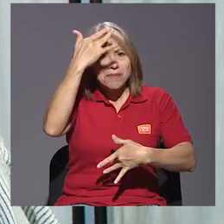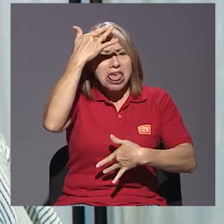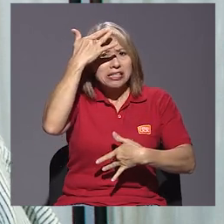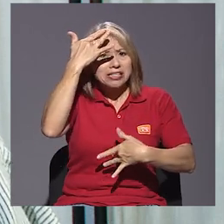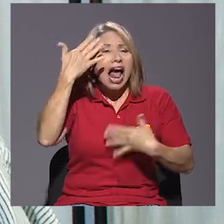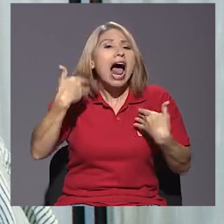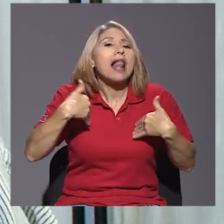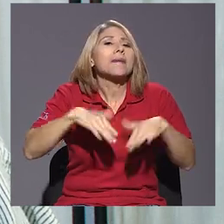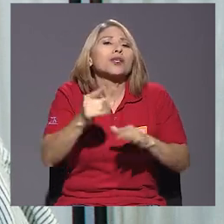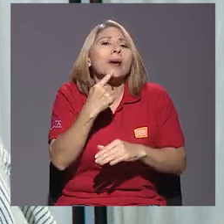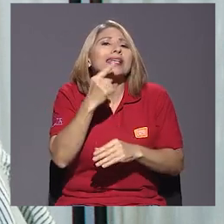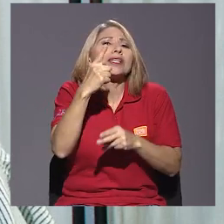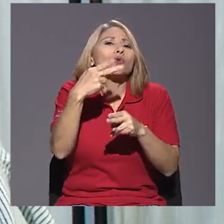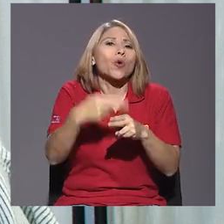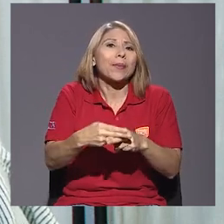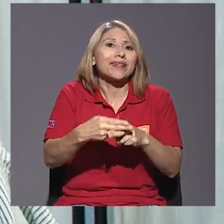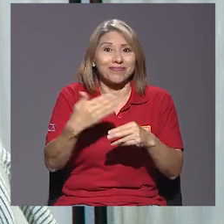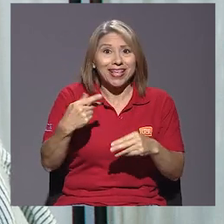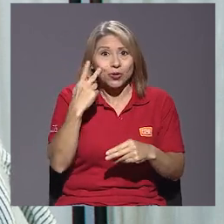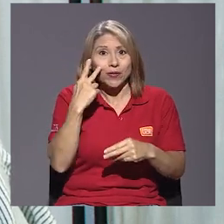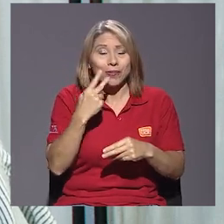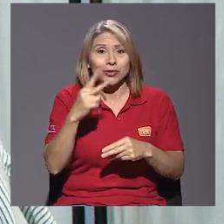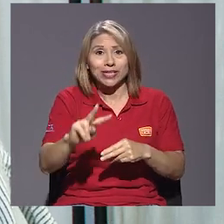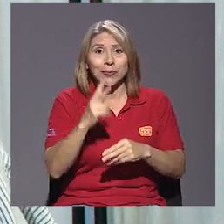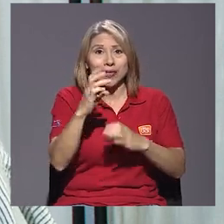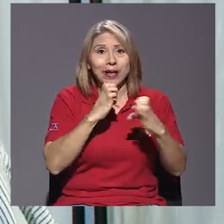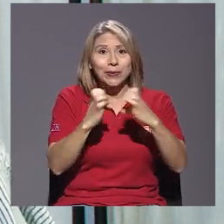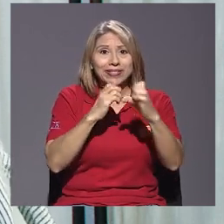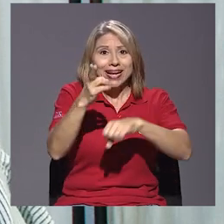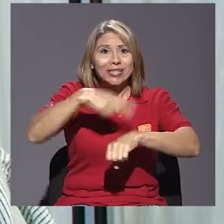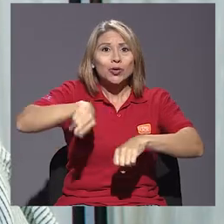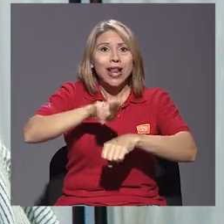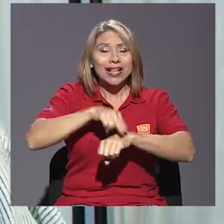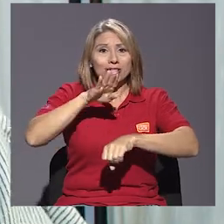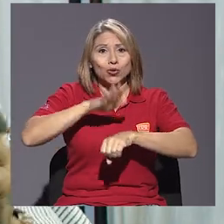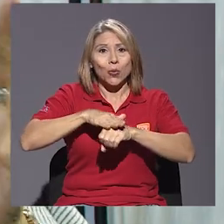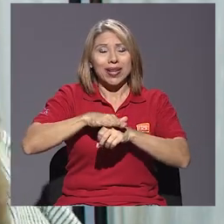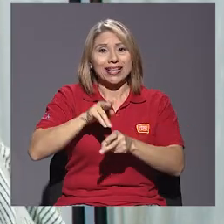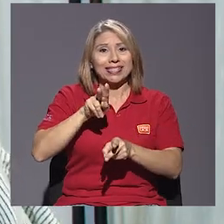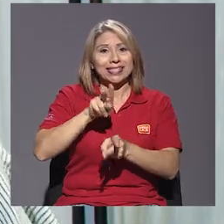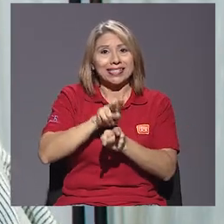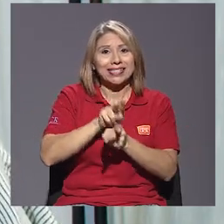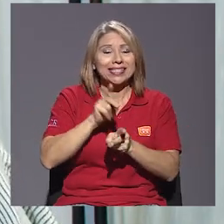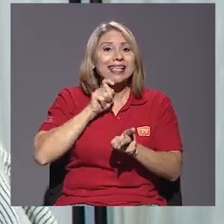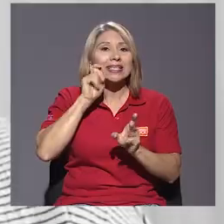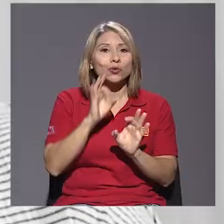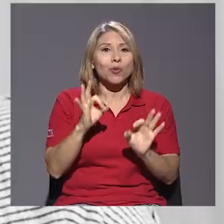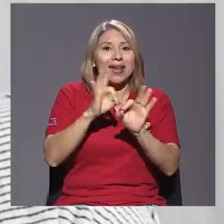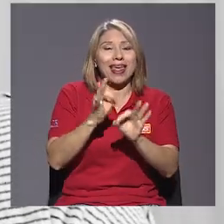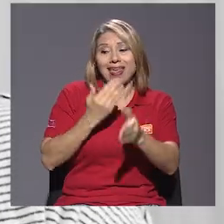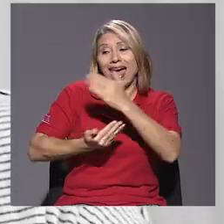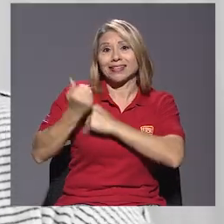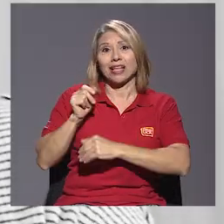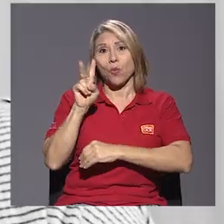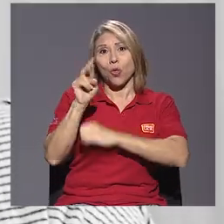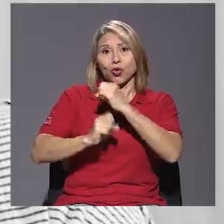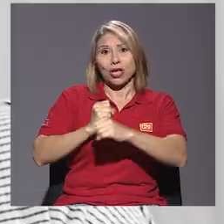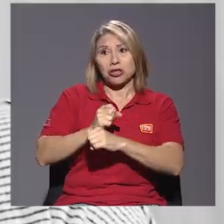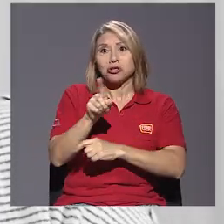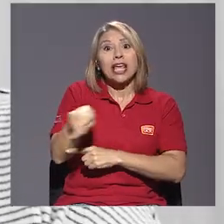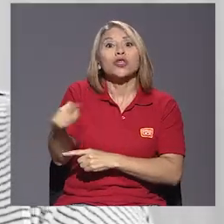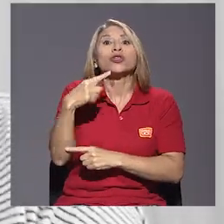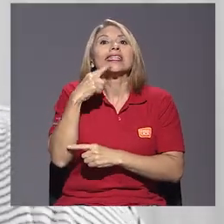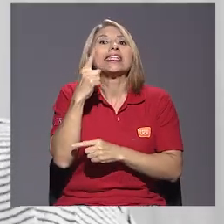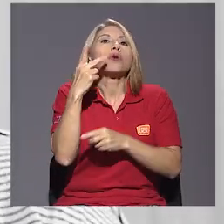nacional de sexualidad que hicimos hace como dos años. Al menos una te dicen. Cuando después ves